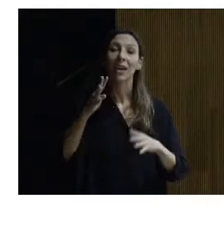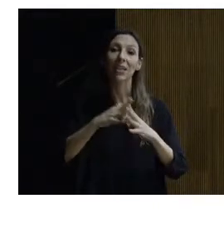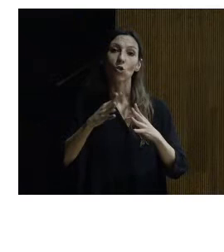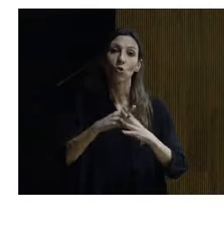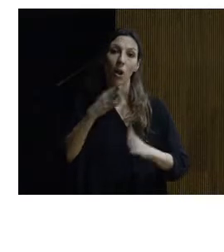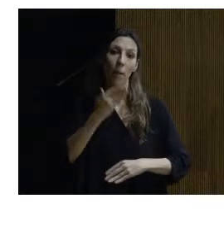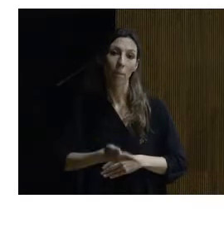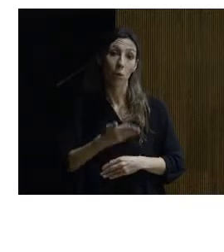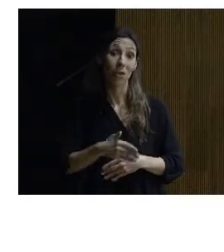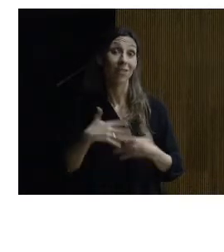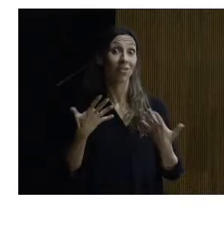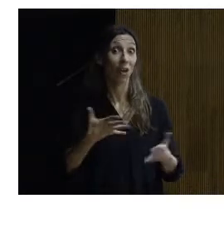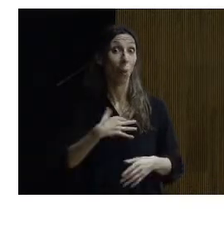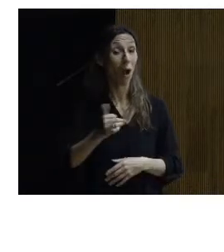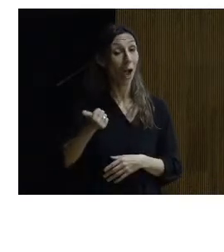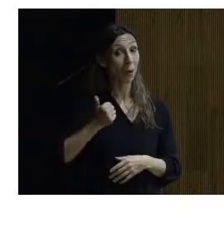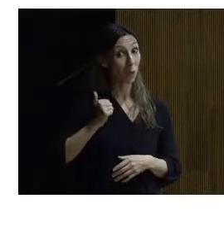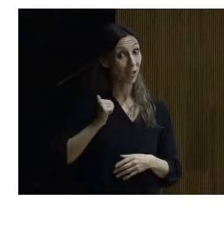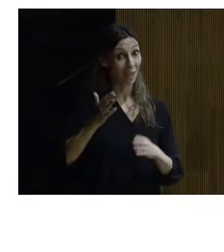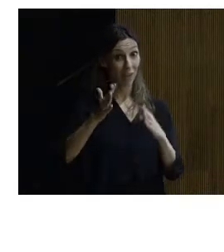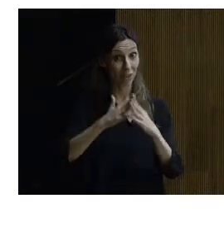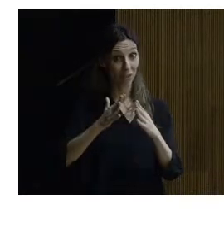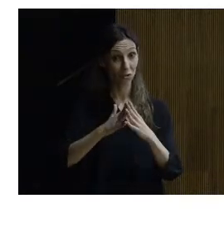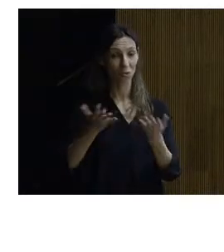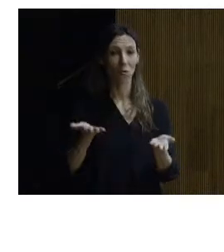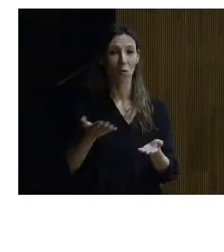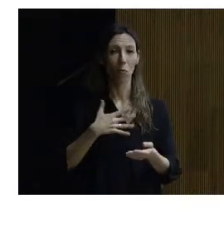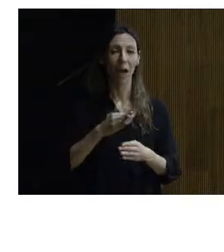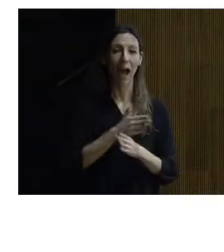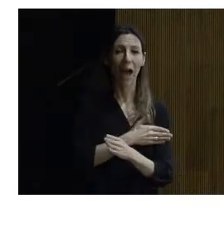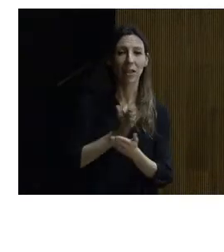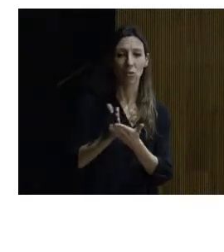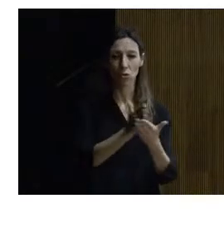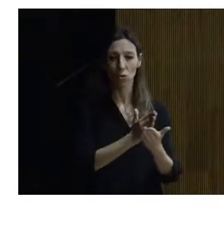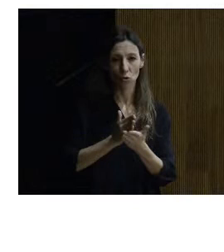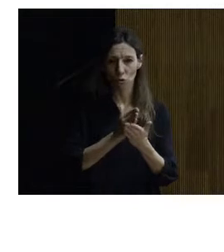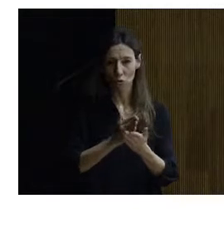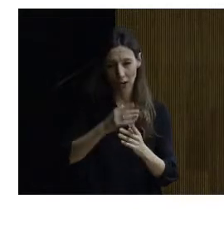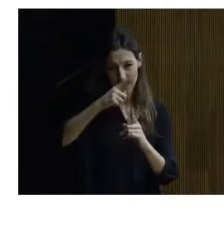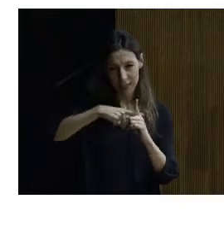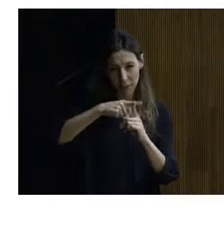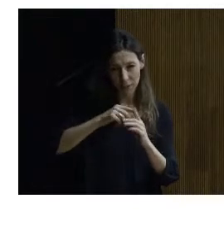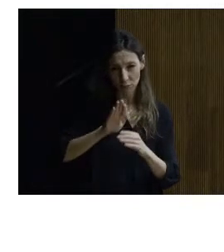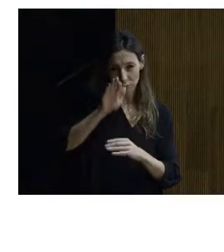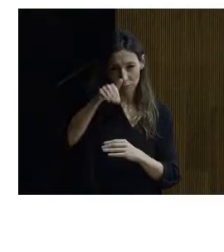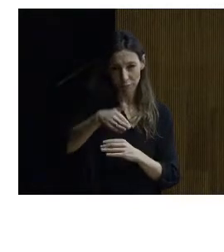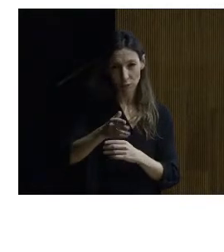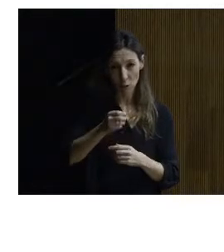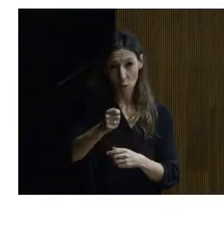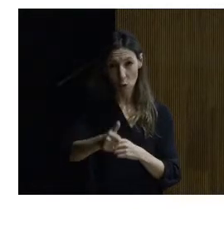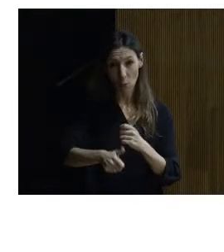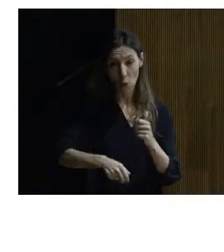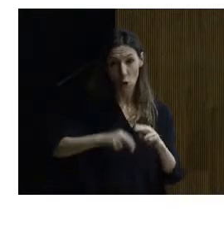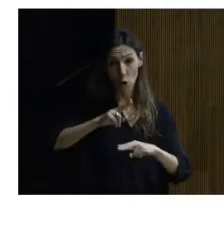¿por qué no aprovechamos esas estructuras para mejor estudiando las curvas de nivel pues adosándonos a eso el muro y construyendo una serie de